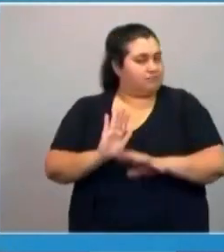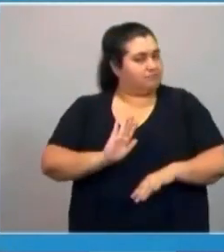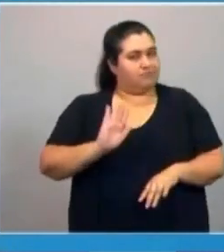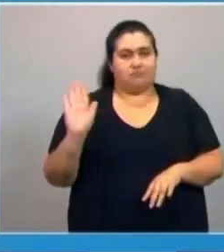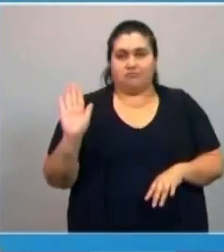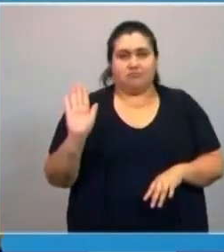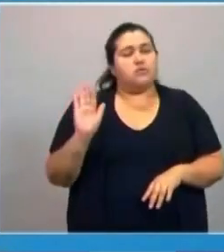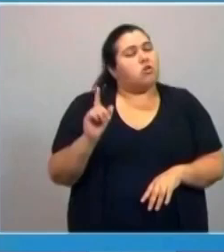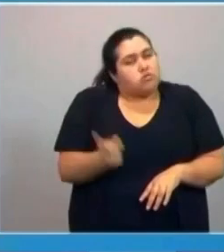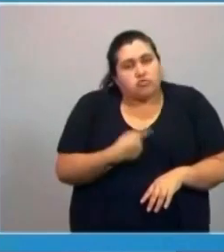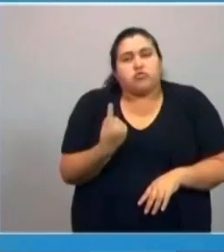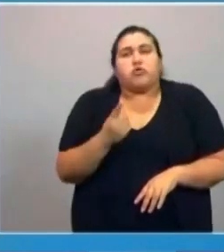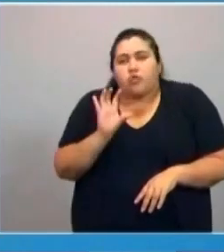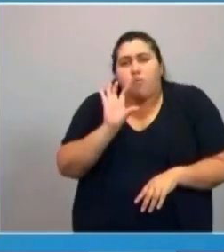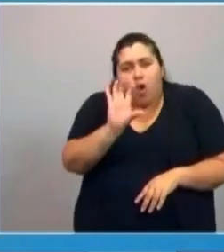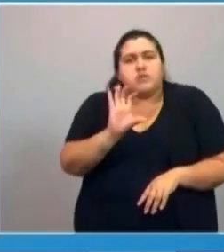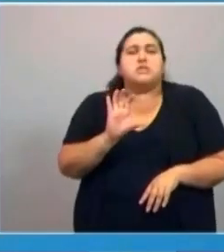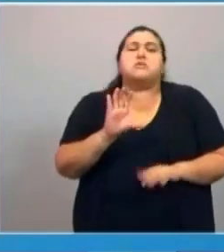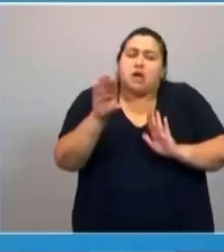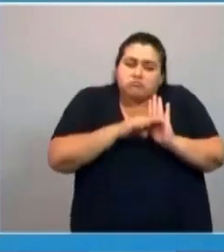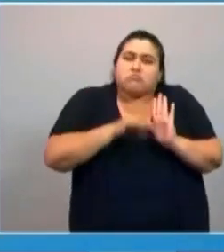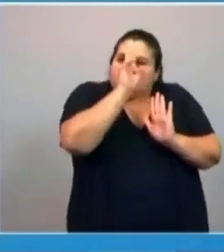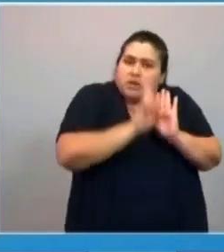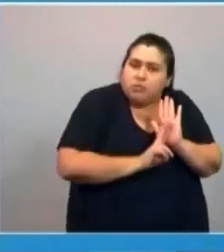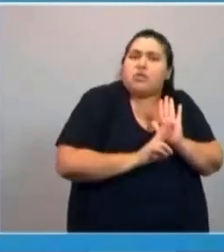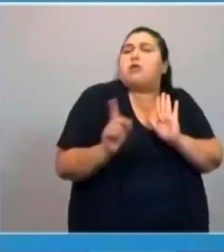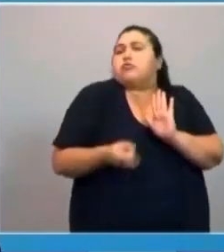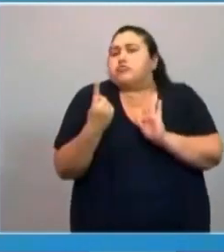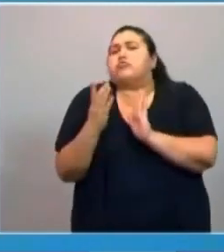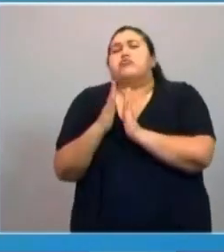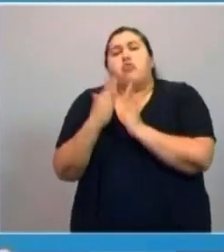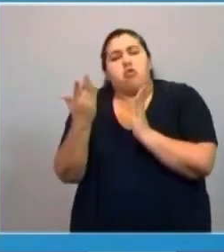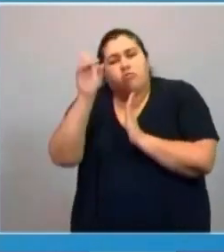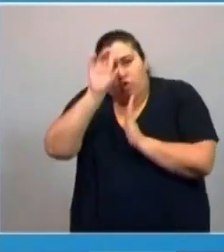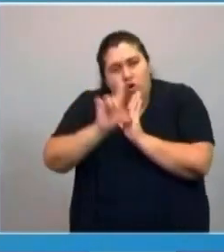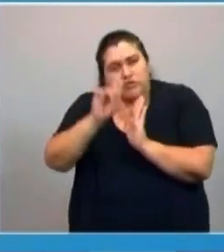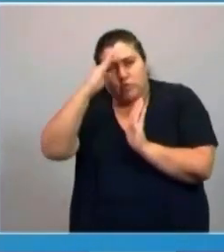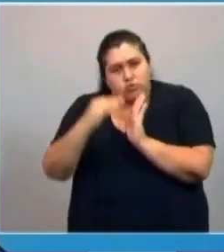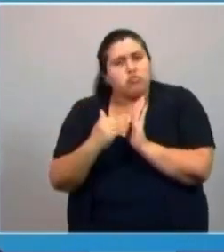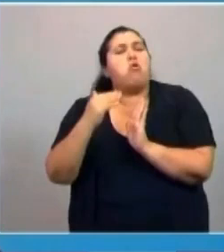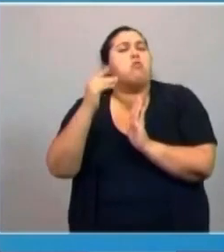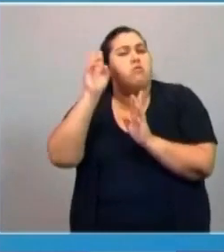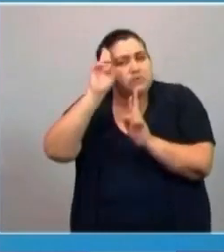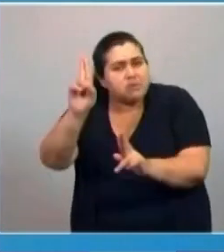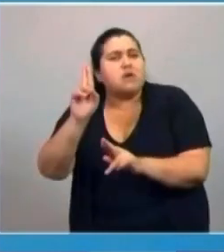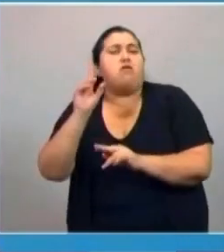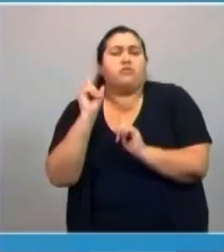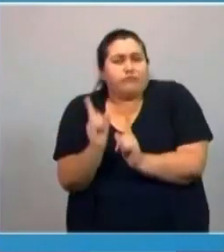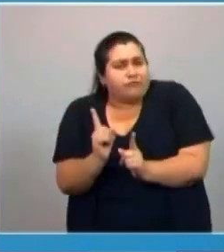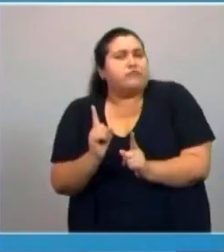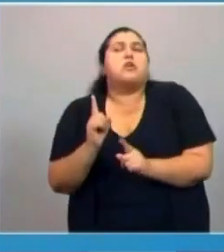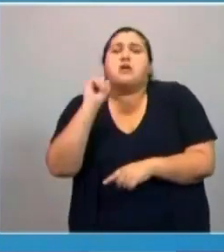principios que forman nuestra provincia, que forman nuestro país. Vamos a invocar a nuestra historia, vamos a invocar